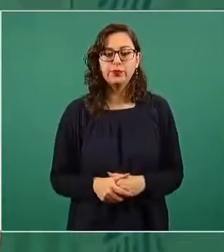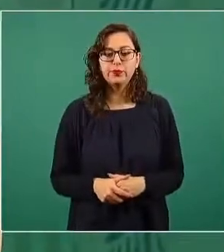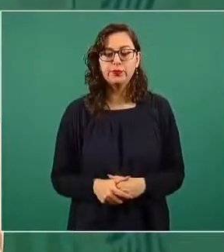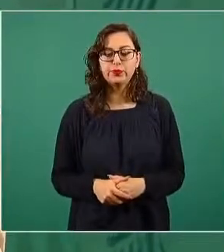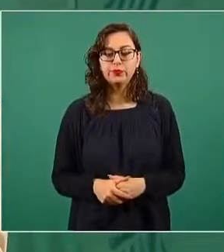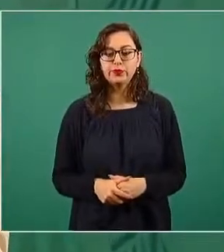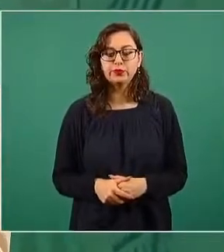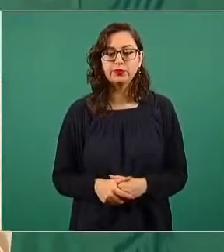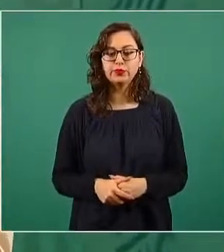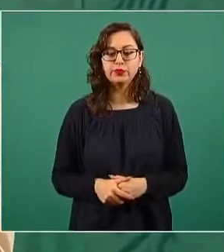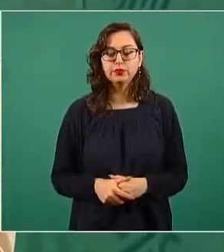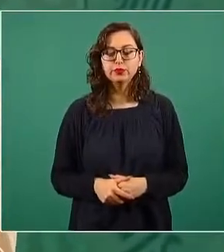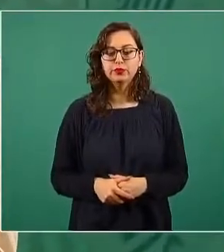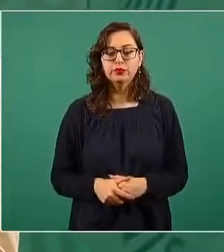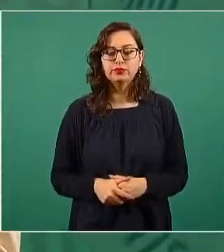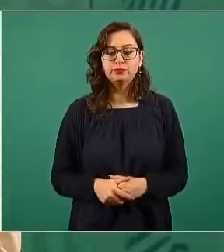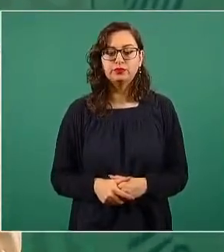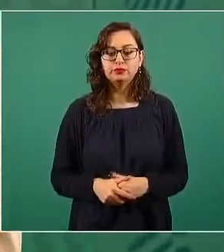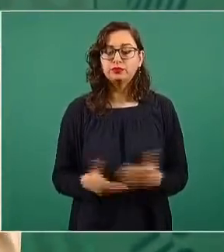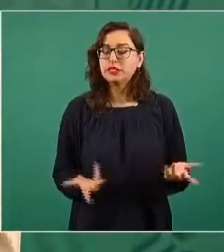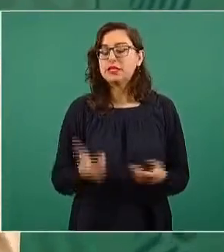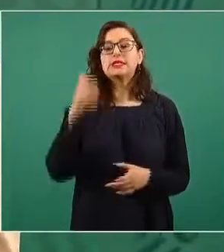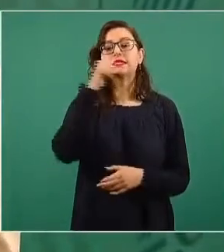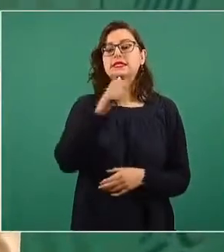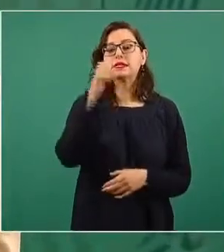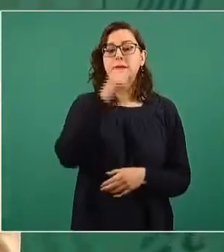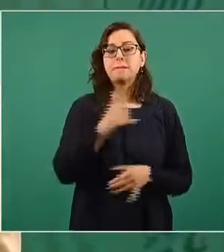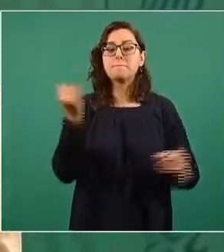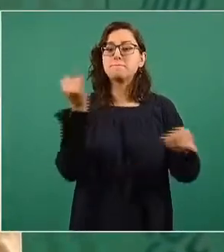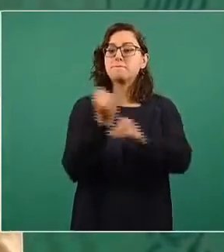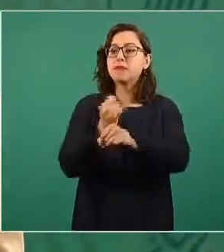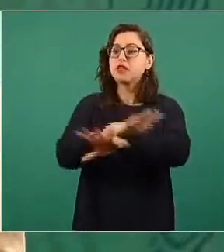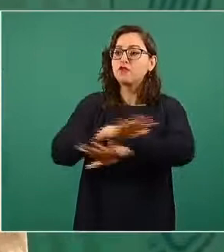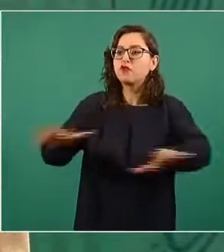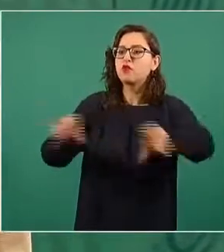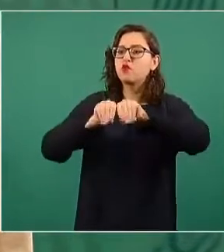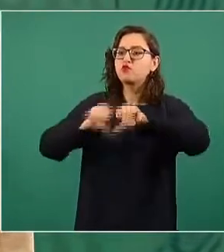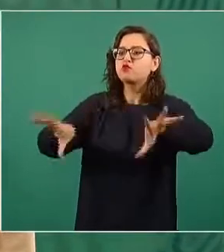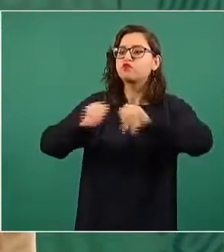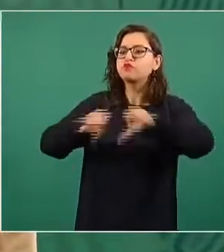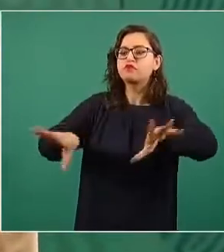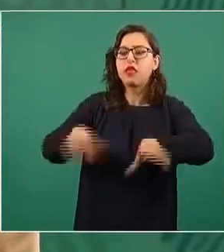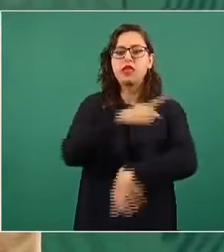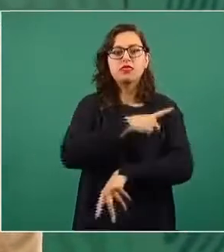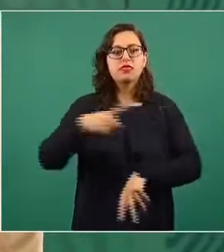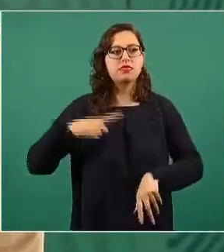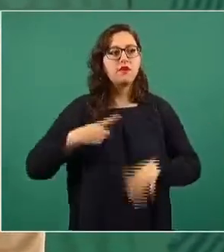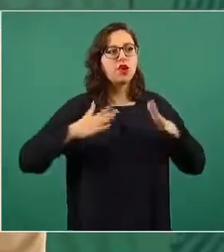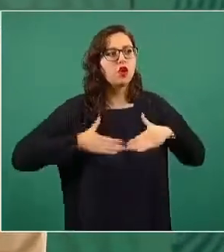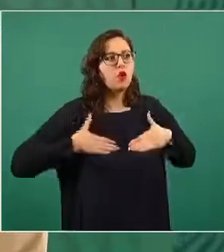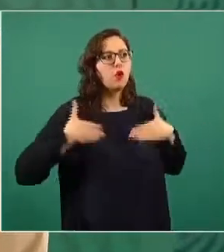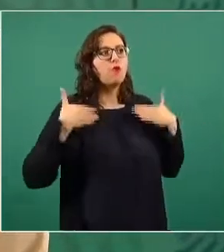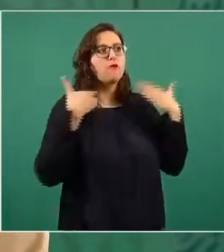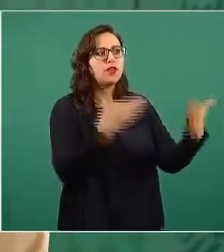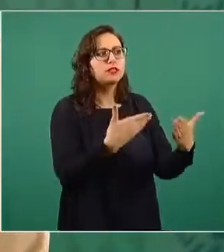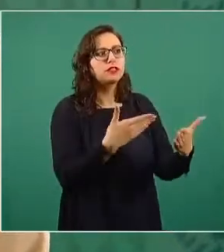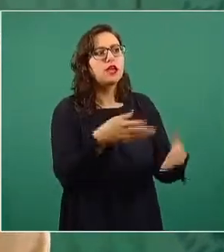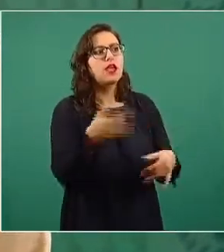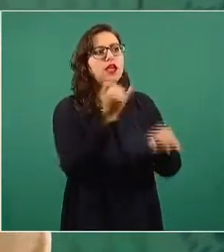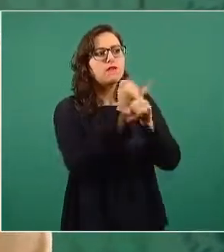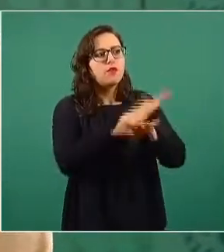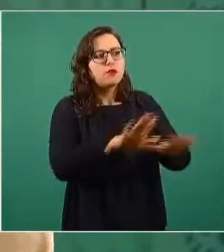información debe estar cimentado en la confiabilidad de las fuentes y en los datos comprobables.